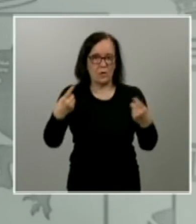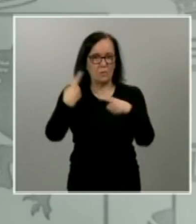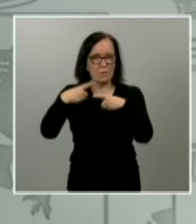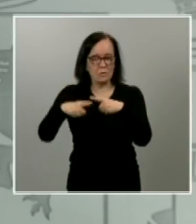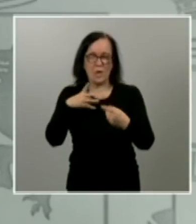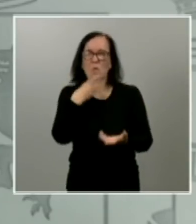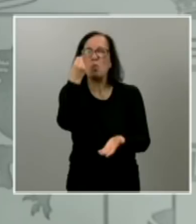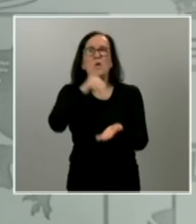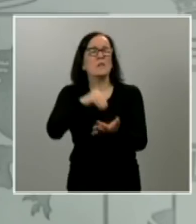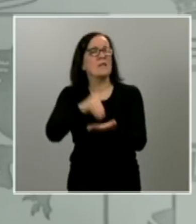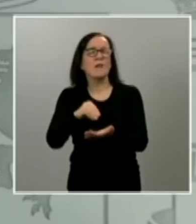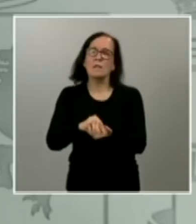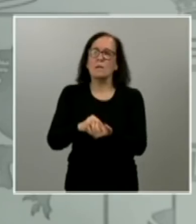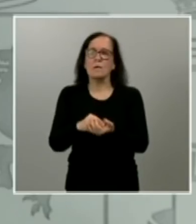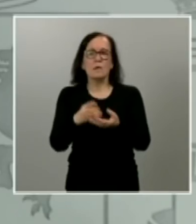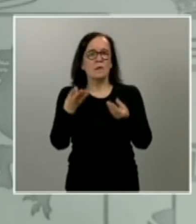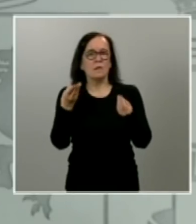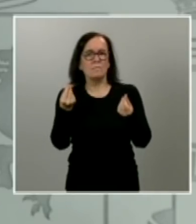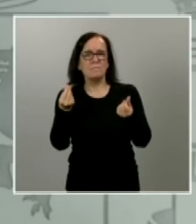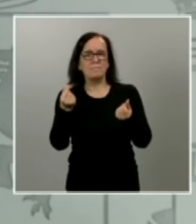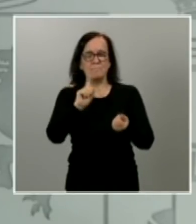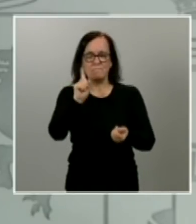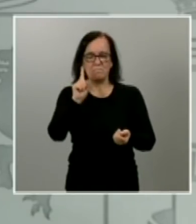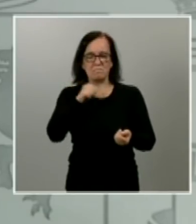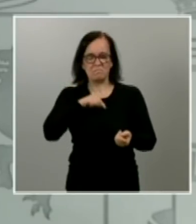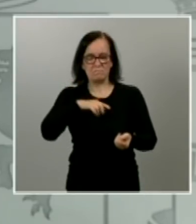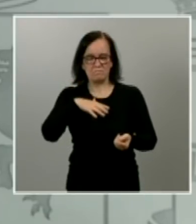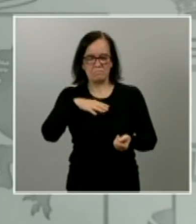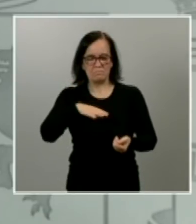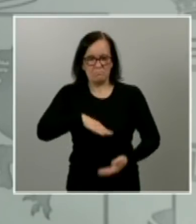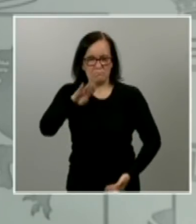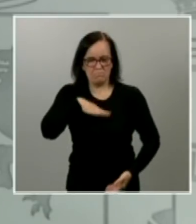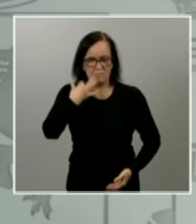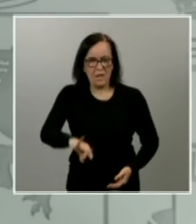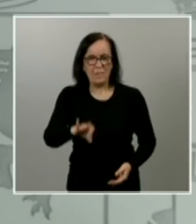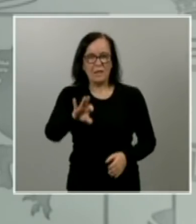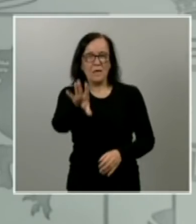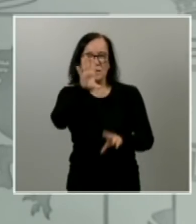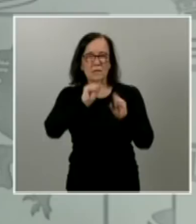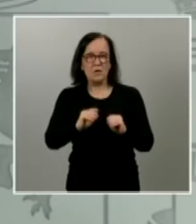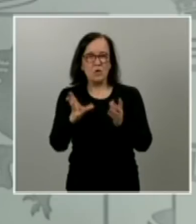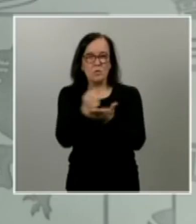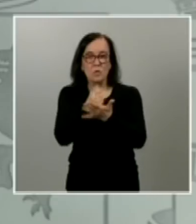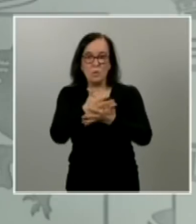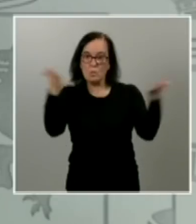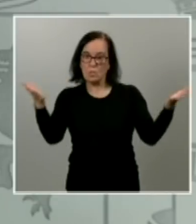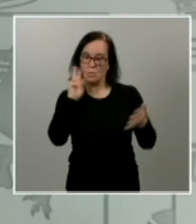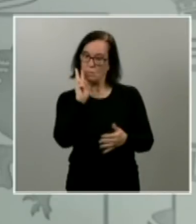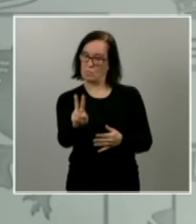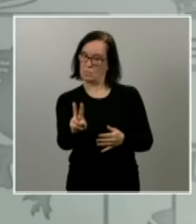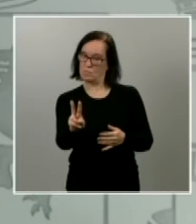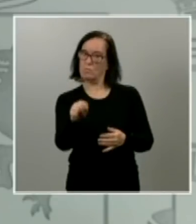ocasiones pues a lo mejor no hemos sido capaces de entender en toda su magnitud y apreciar en toda su magnitud